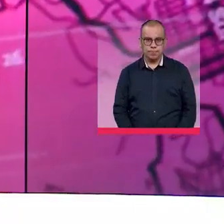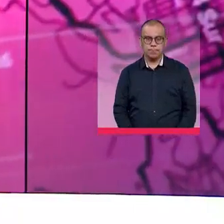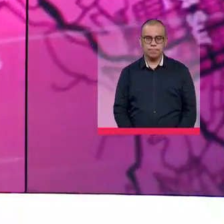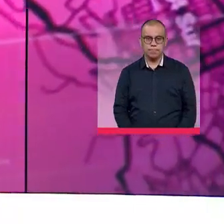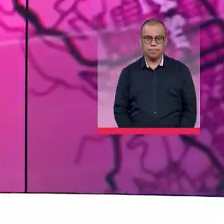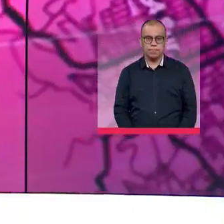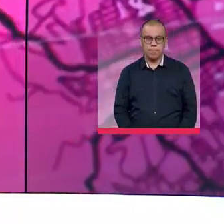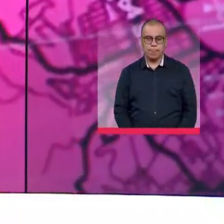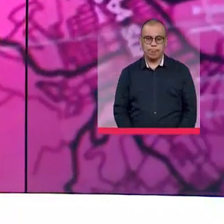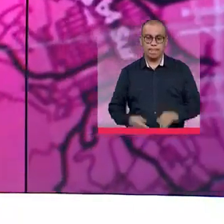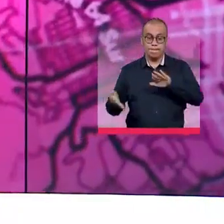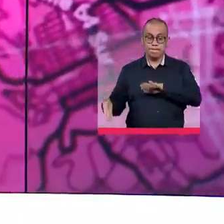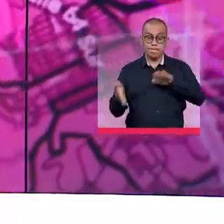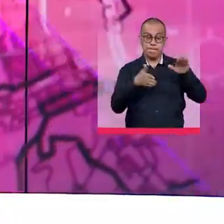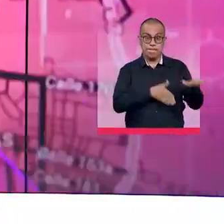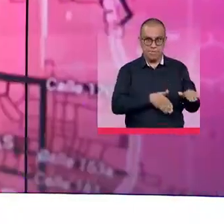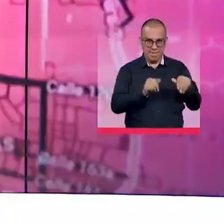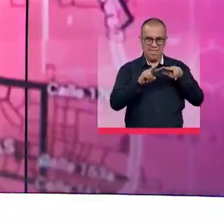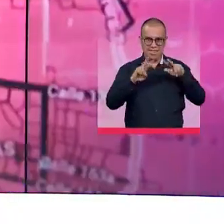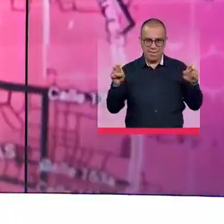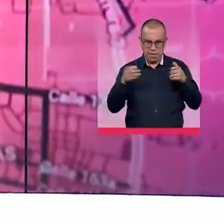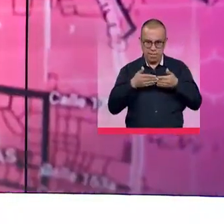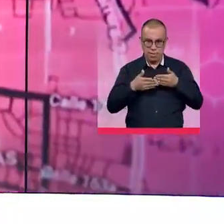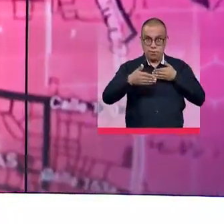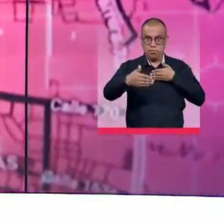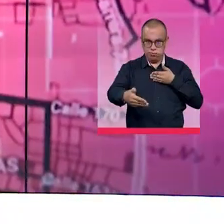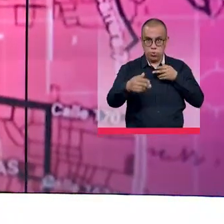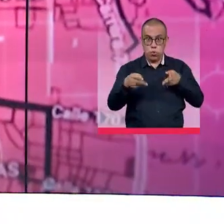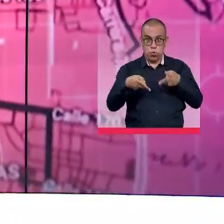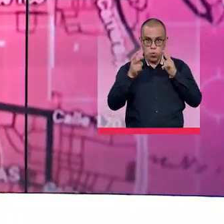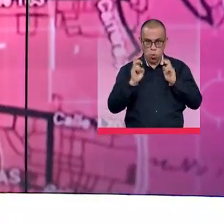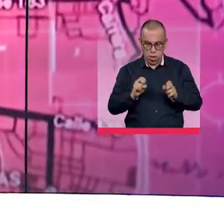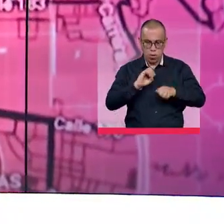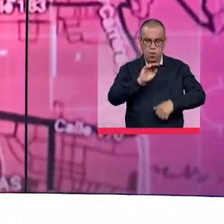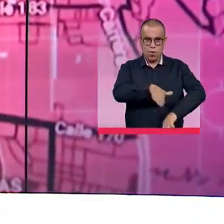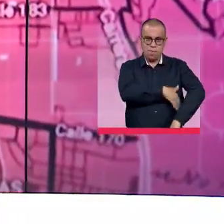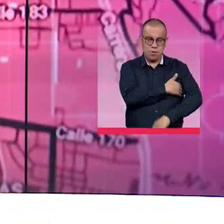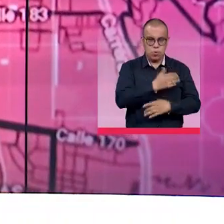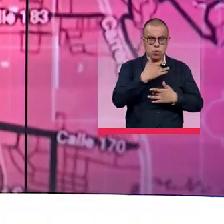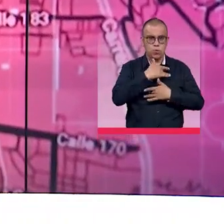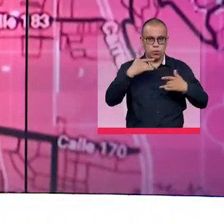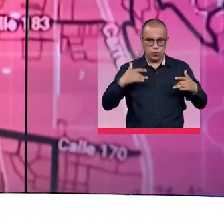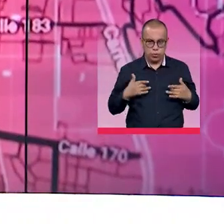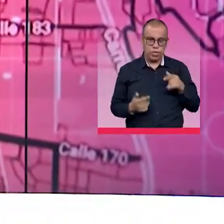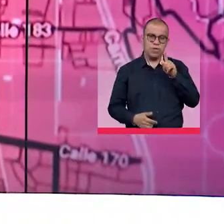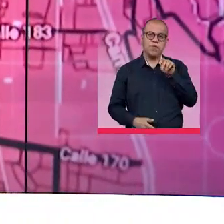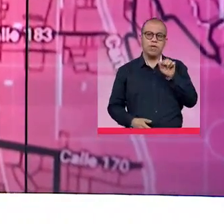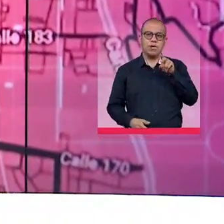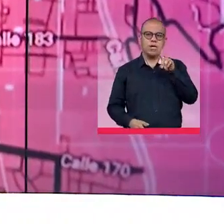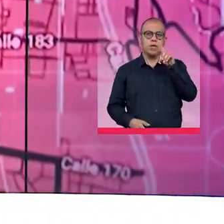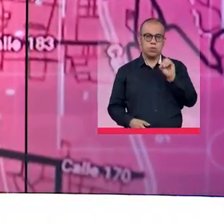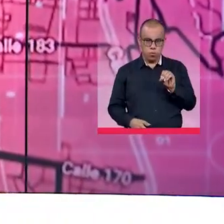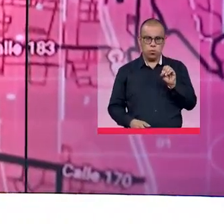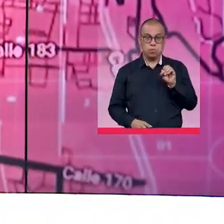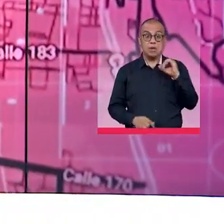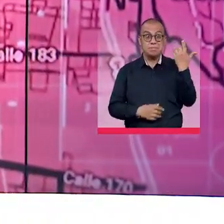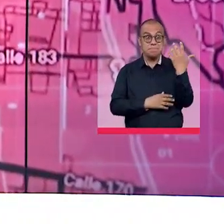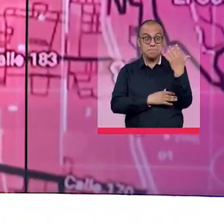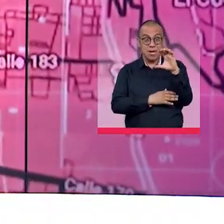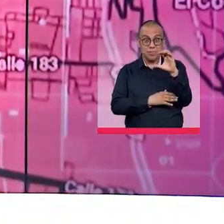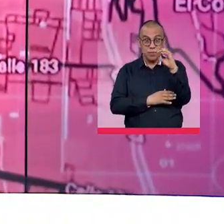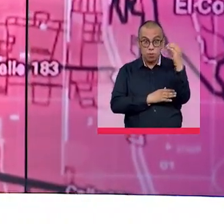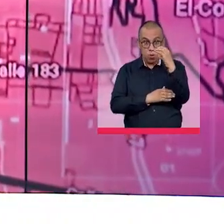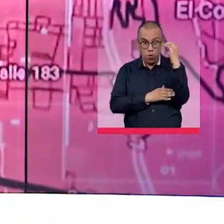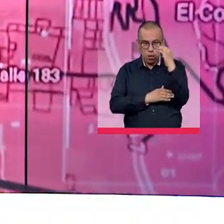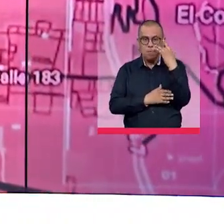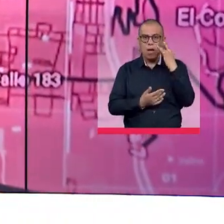Tras el anuncio del aislamiento preventivo obligatorio, el ministro de Salud, Fernando Ruiz, informó que en el país fueron ampliadas